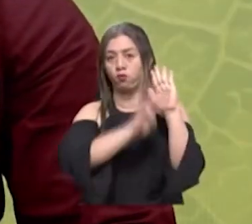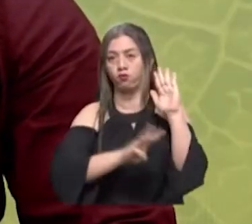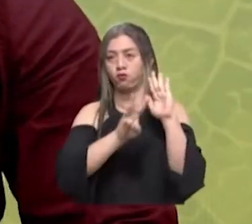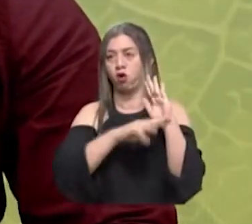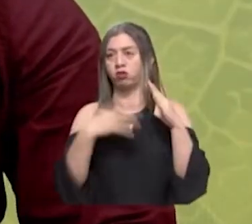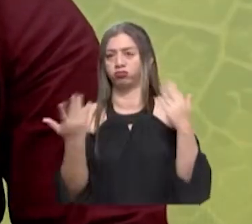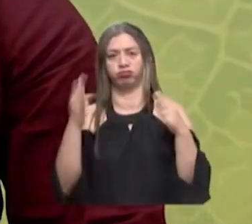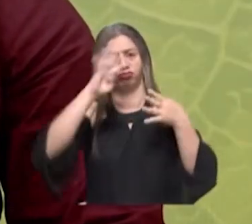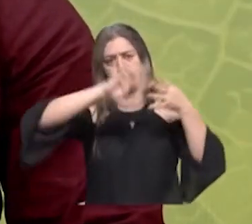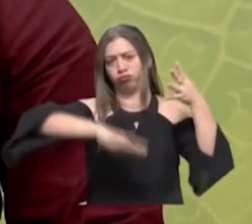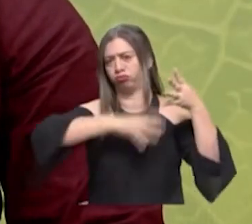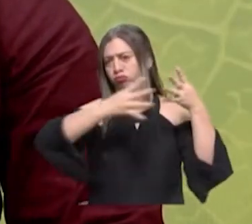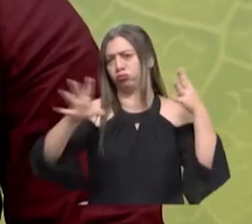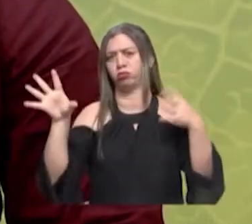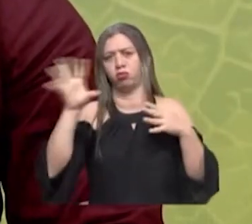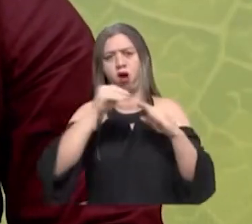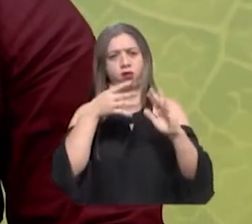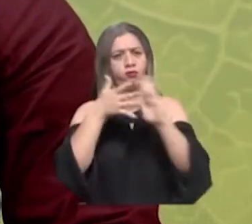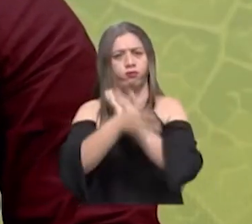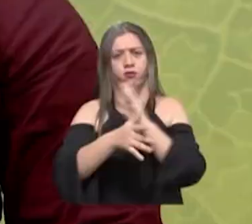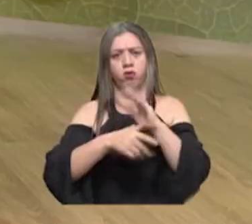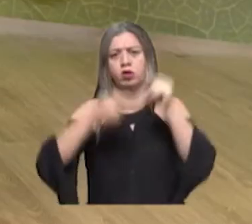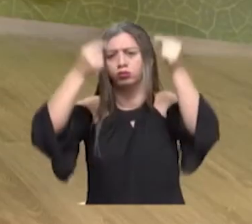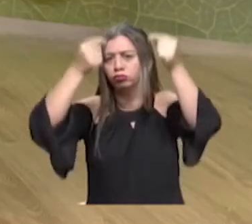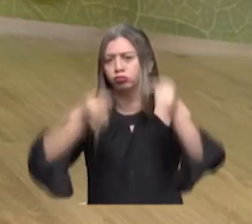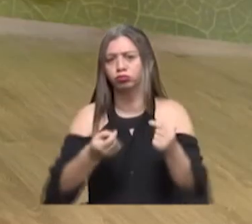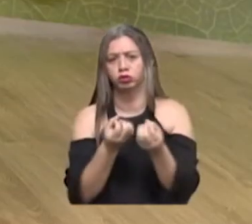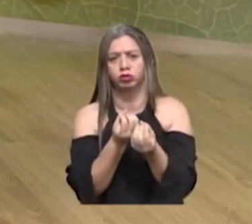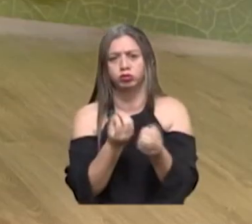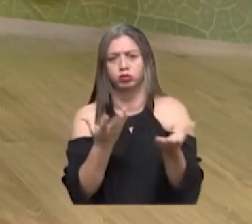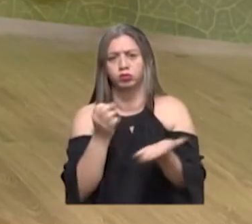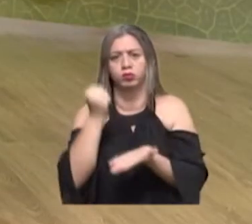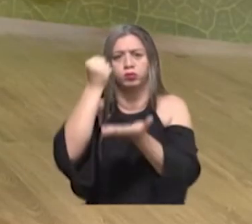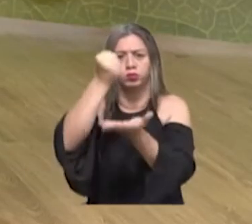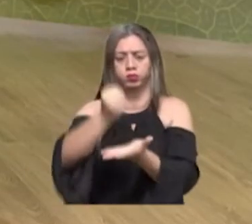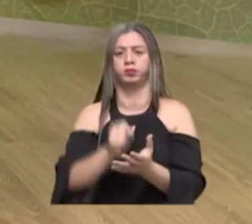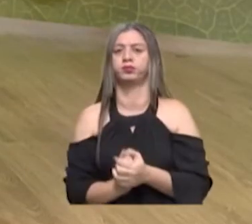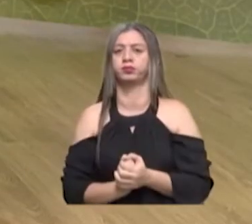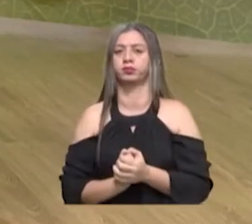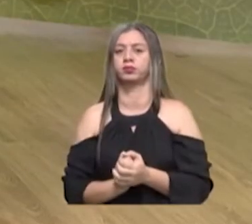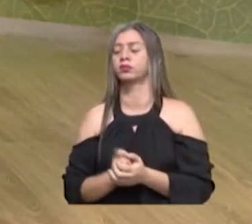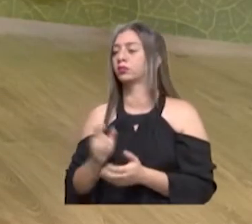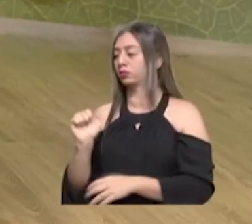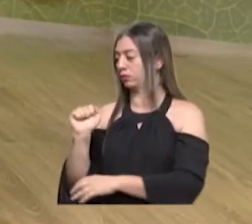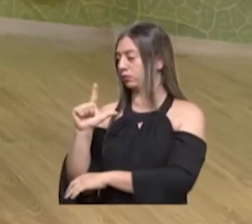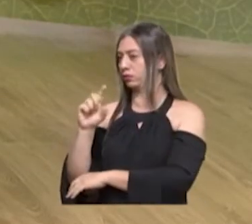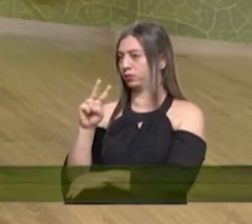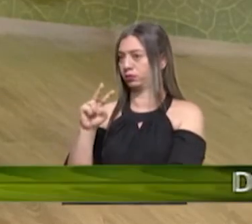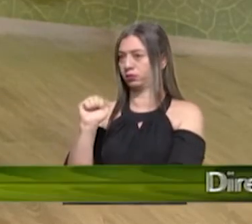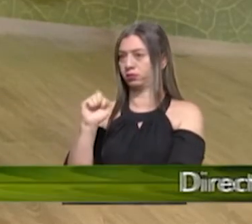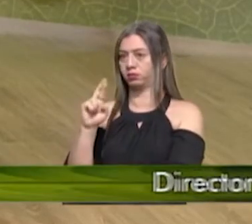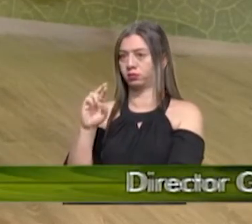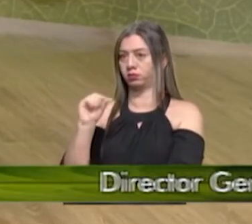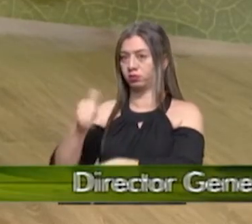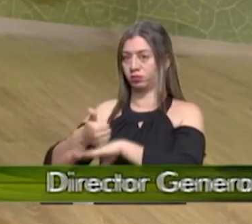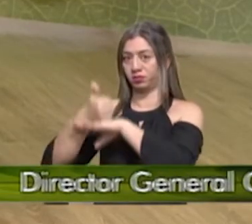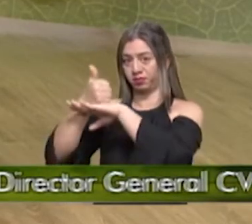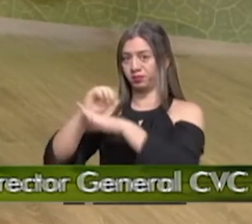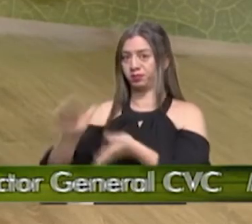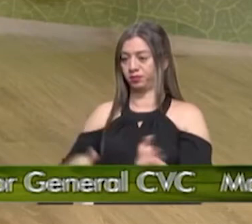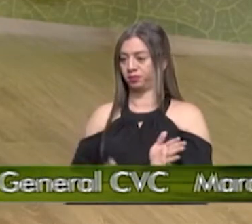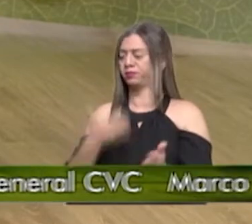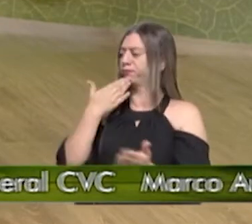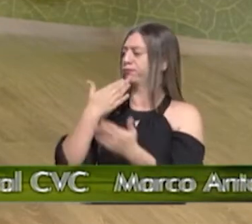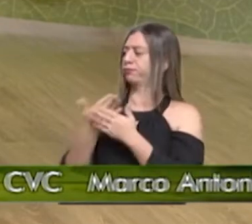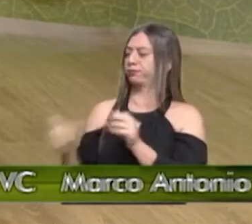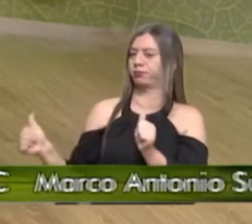lo soportan y todo lo que tiene que ver con los estados financieros que serán aprobados por la asamblea. Claro, Álvaro Roldán, director de planeación de la corporación, muchísimas gracias